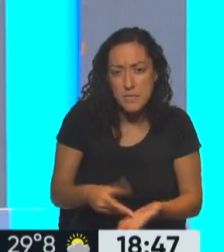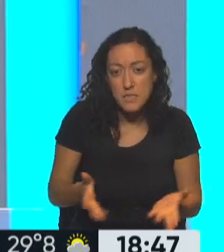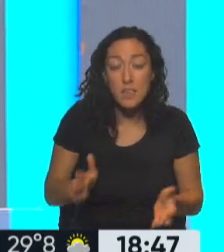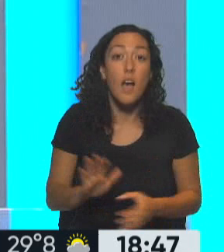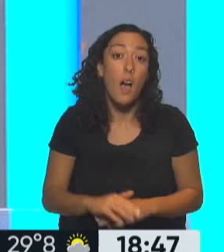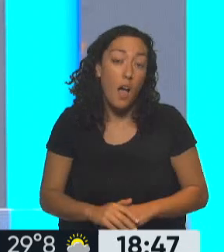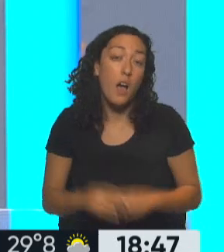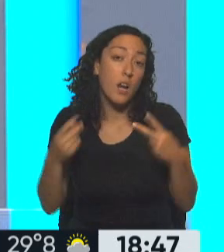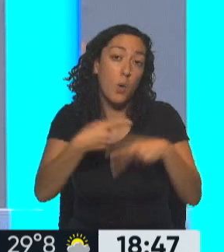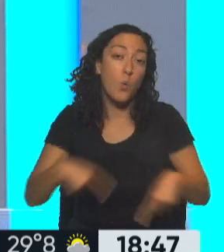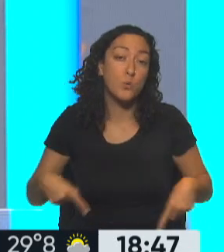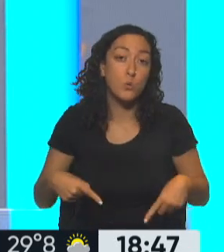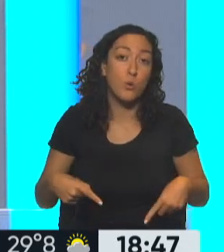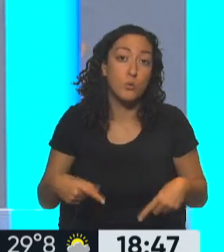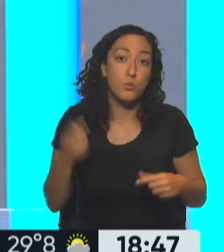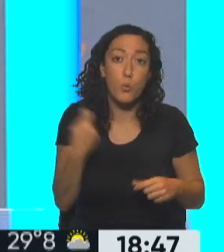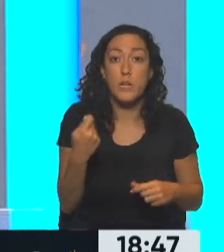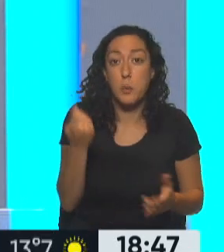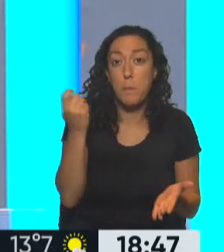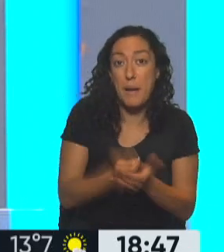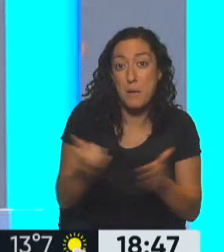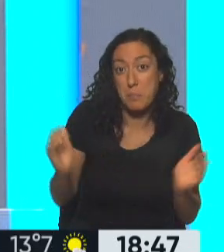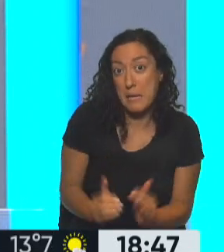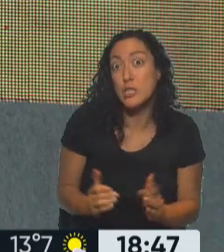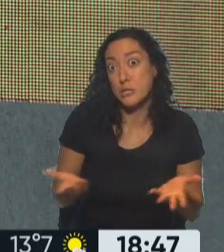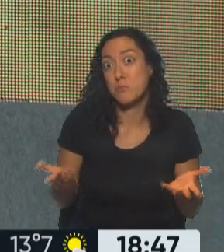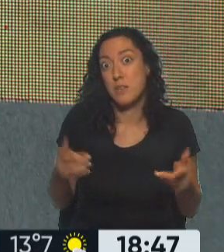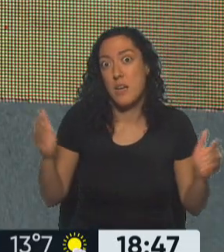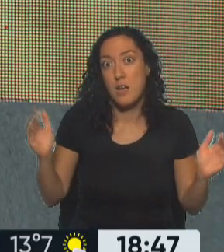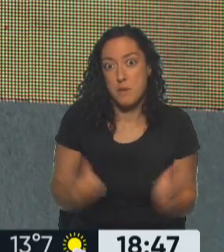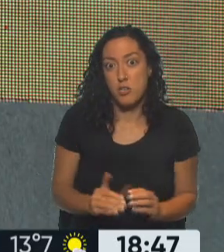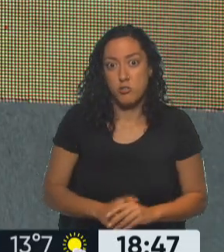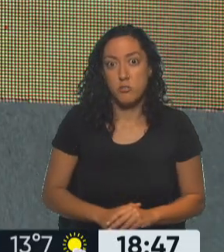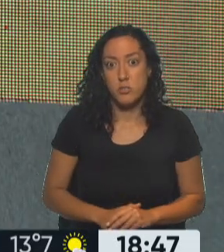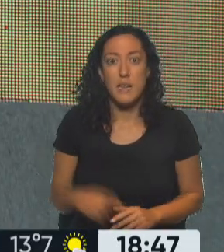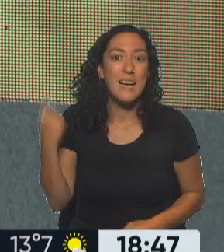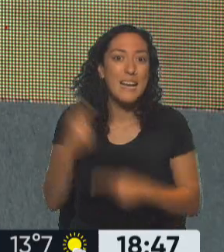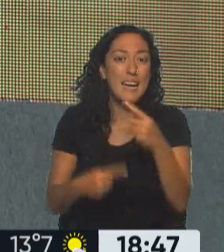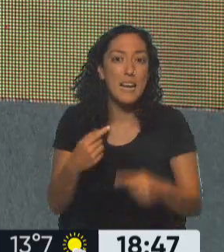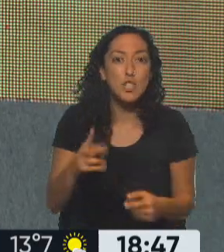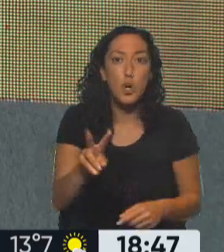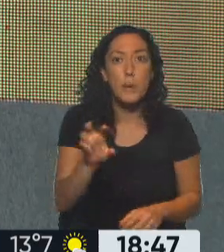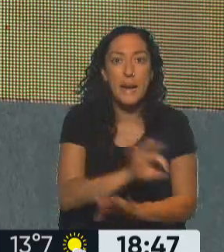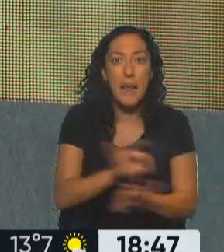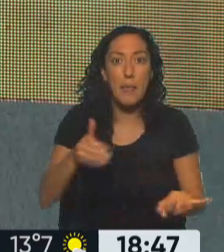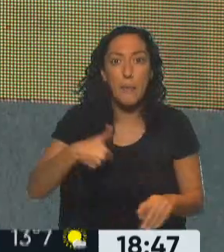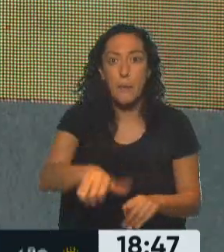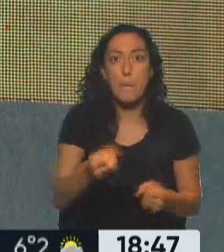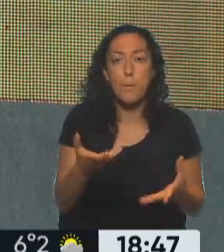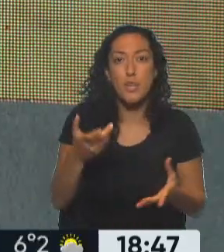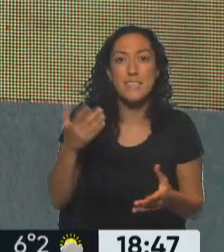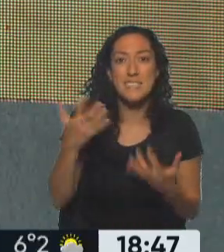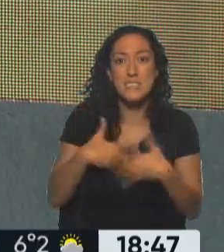reducir recursos del Estado, no pagar jubilaciones, no pagar menos jubilaciones. Sí, lo que pasa es que va a haber una generación que no va a cobrar nada, porque los nuevos